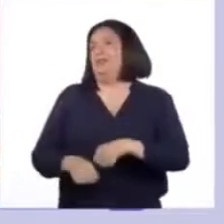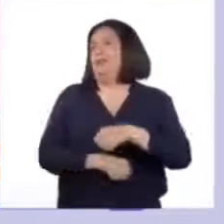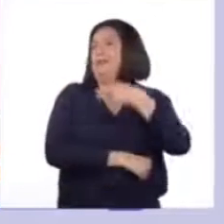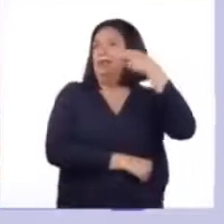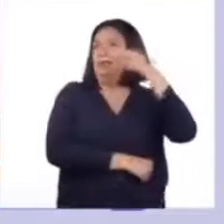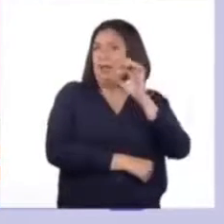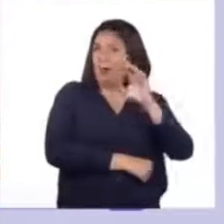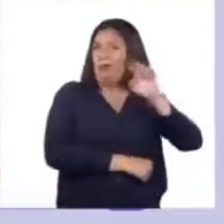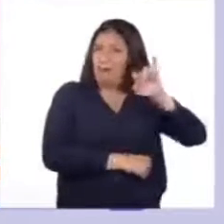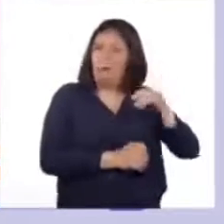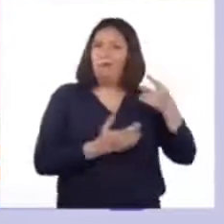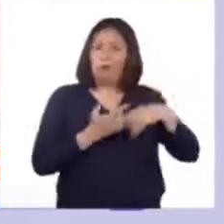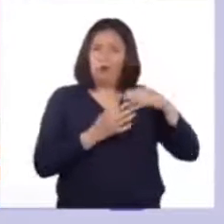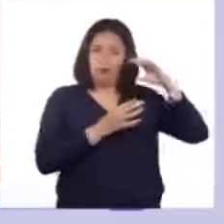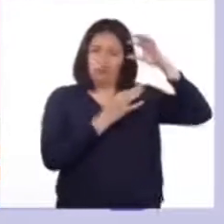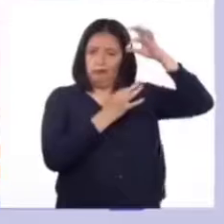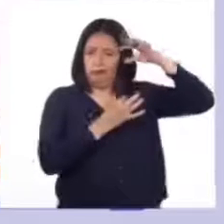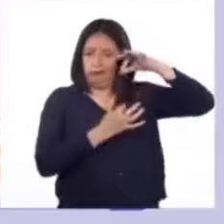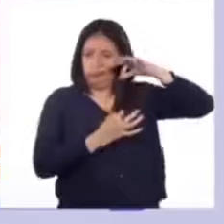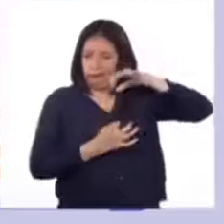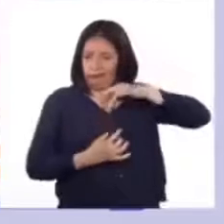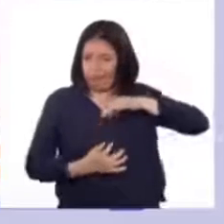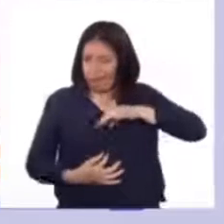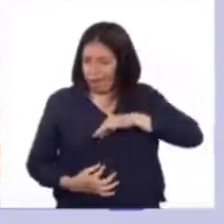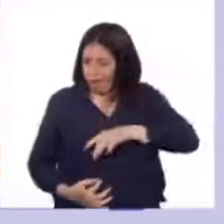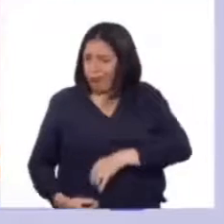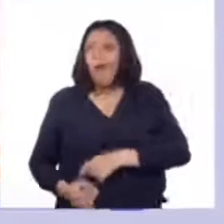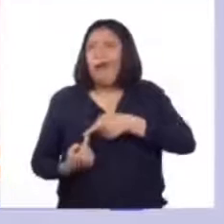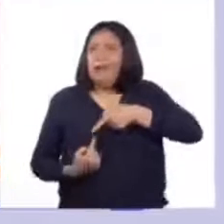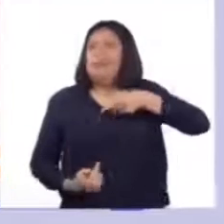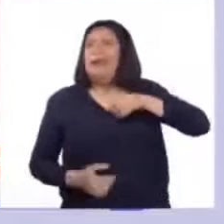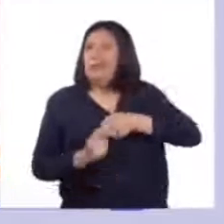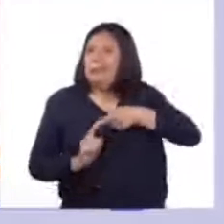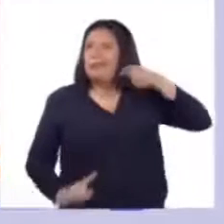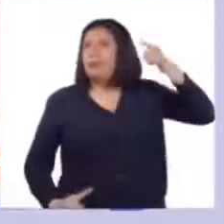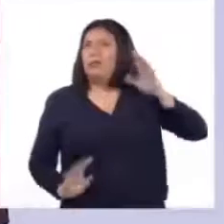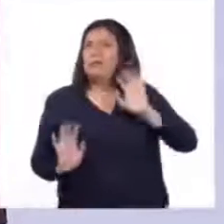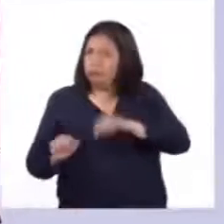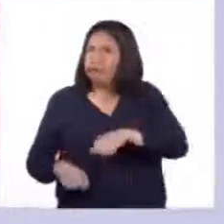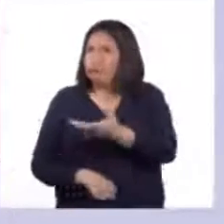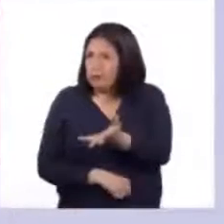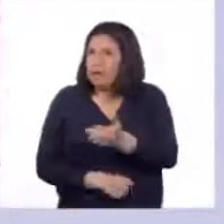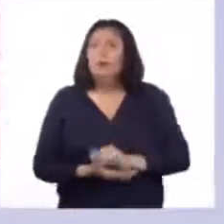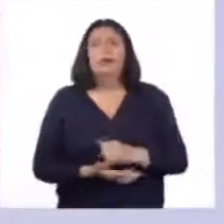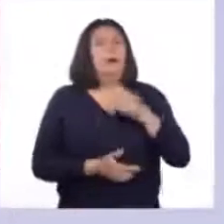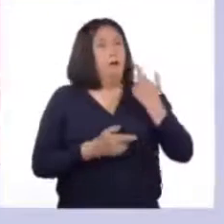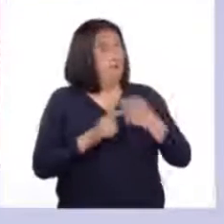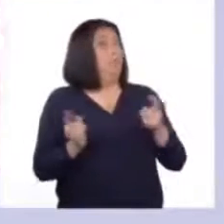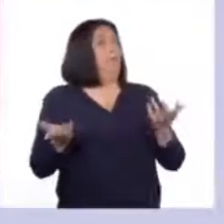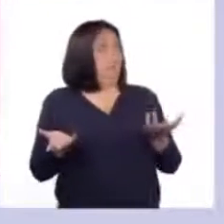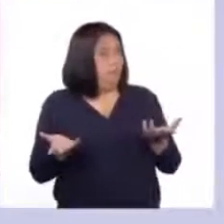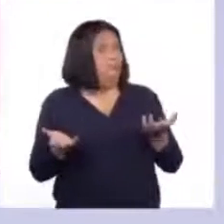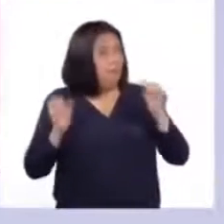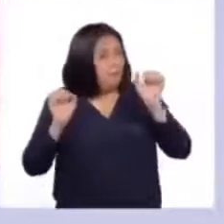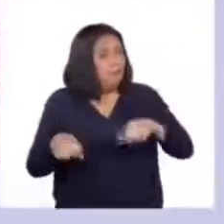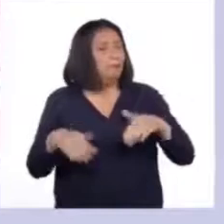como mensajeros llegan a órganos que están incluso muy alejados entre sí. Para que de esta manera puedan controlar y